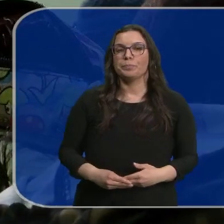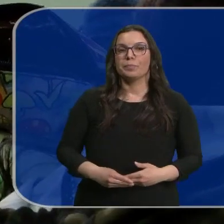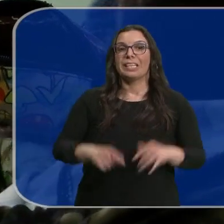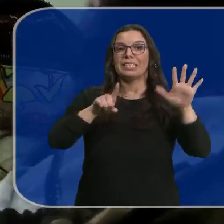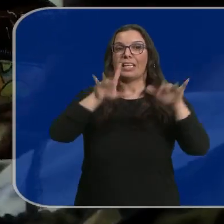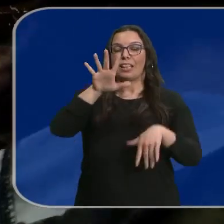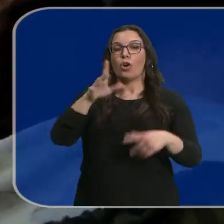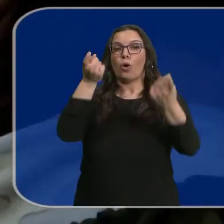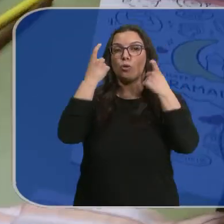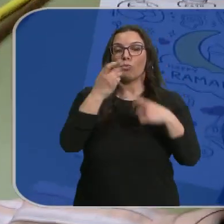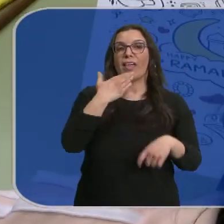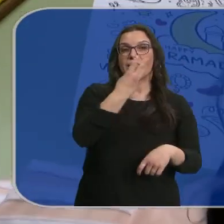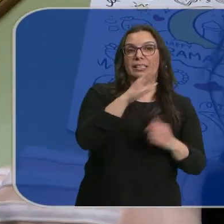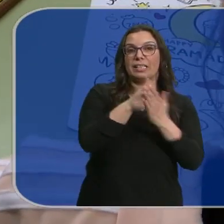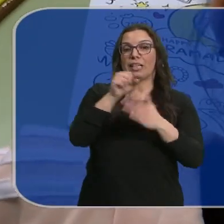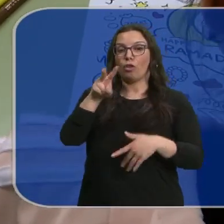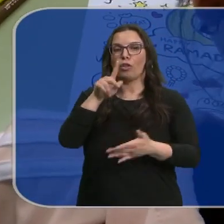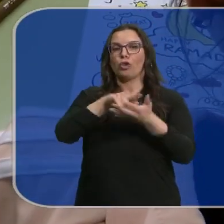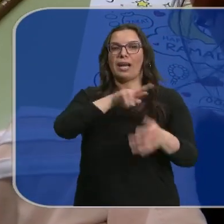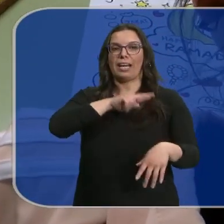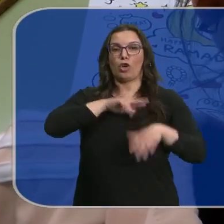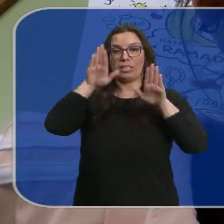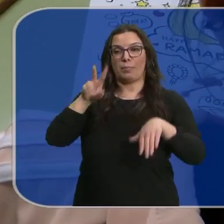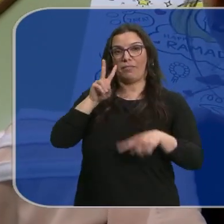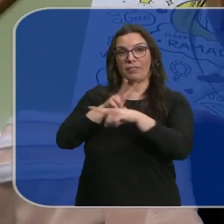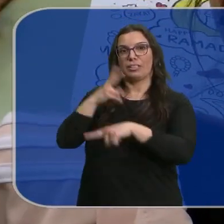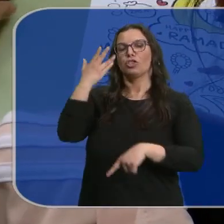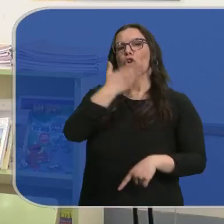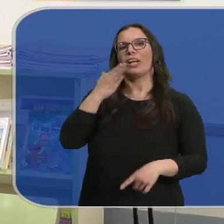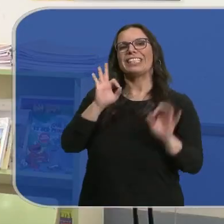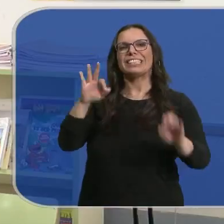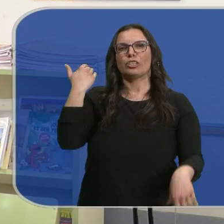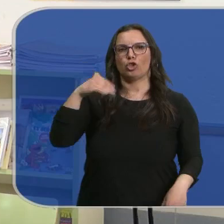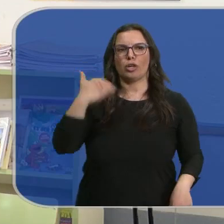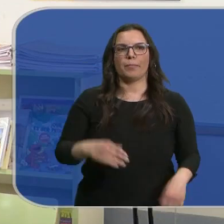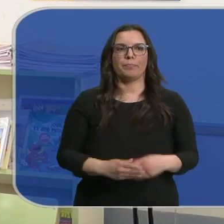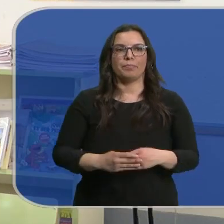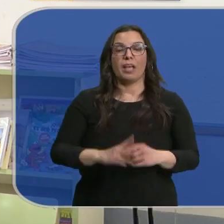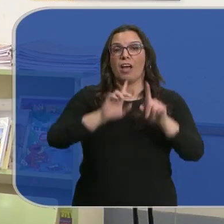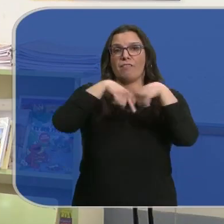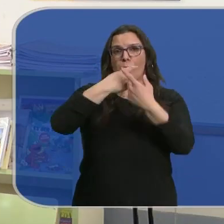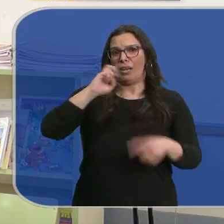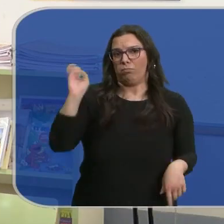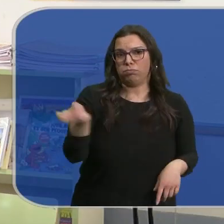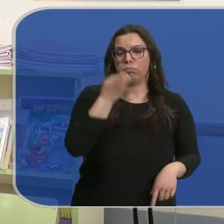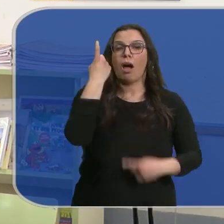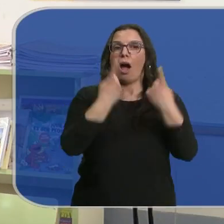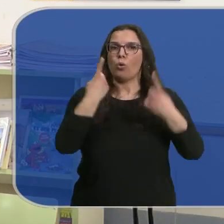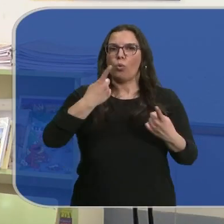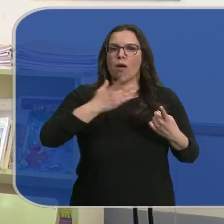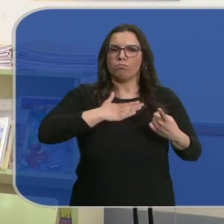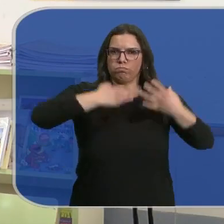65 alumnos de 3 a 12 años cursan religión islámica en este colegio de Soria. Hay familias de todo. Están las familias que son